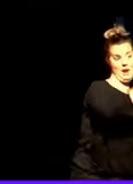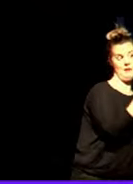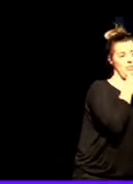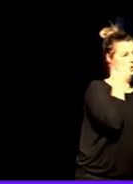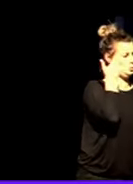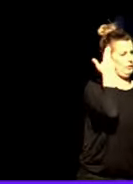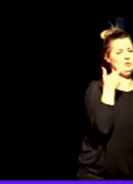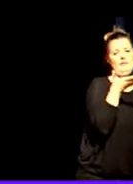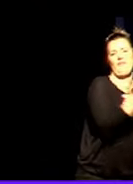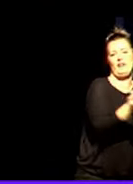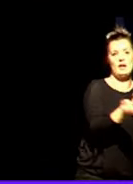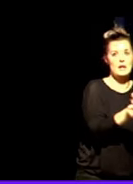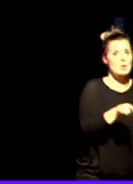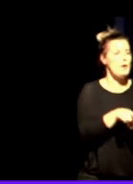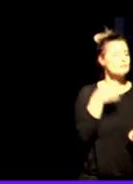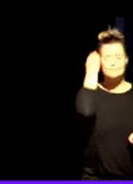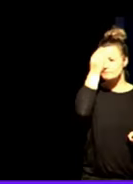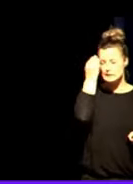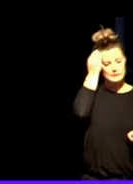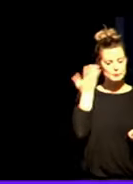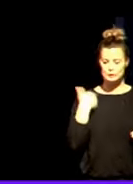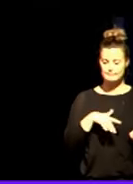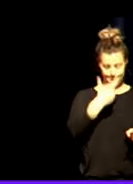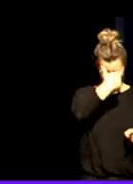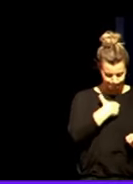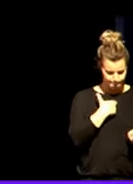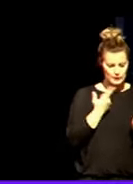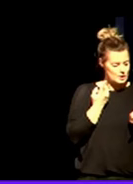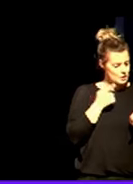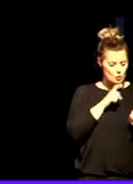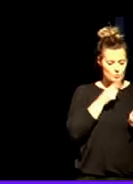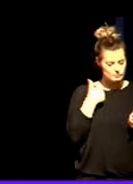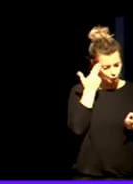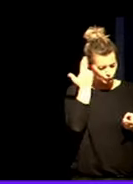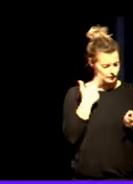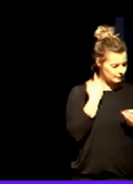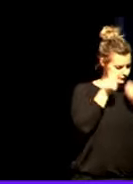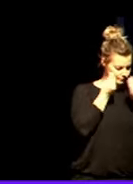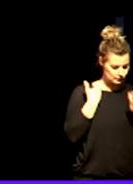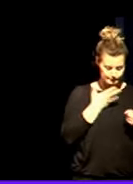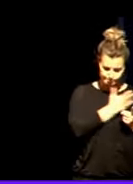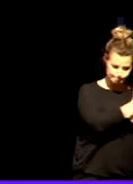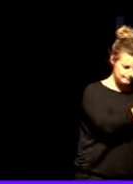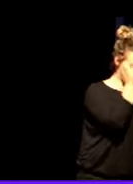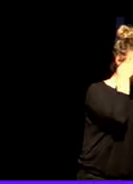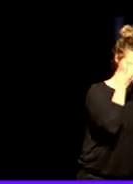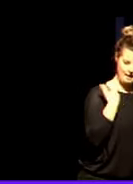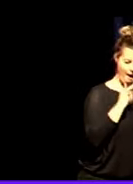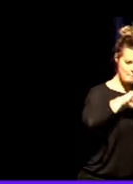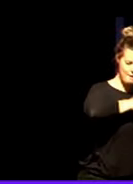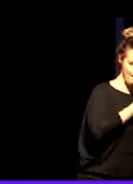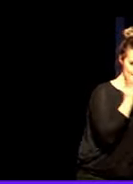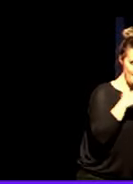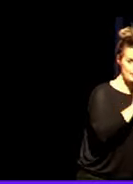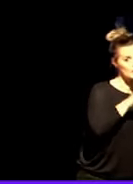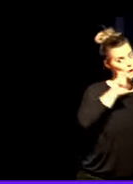Un plan de suicidio es todo ese pensamiento que ya considera un método para llevar a cabo esa idea de suicidio. Y las amenazas